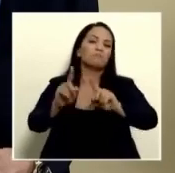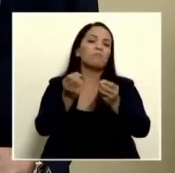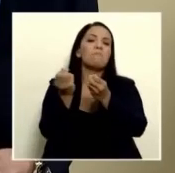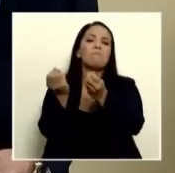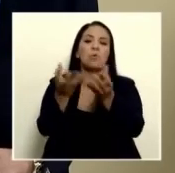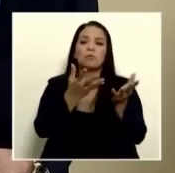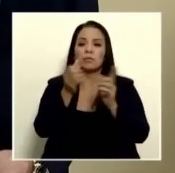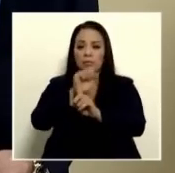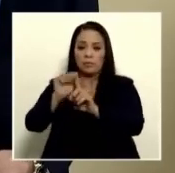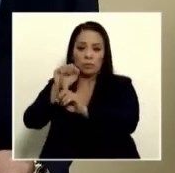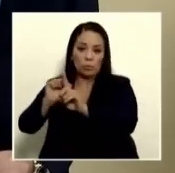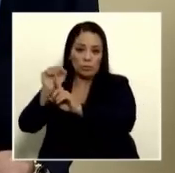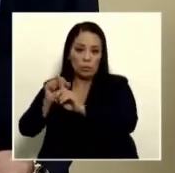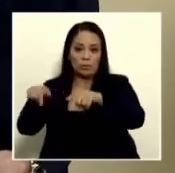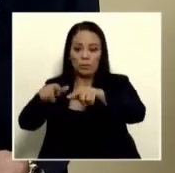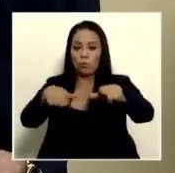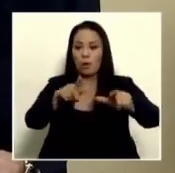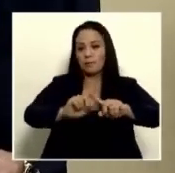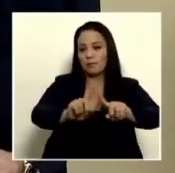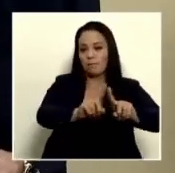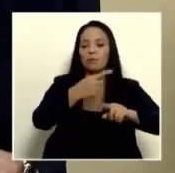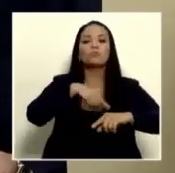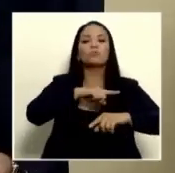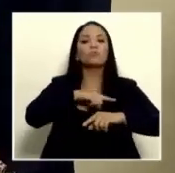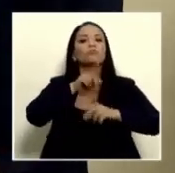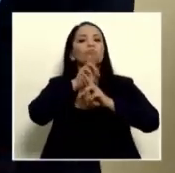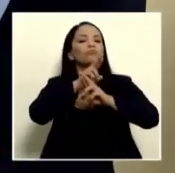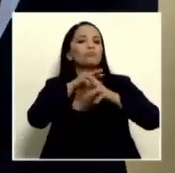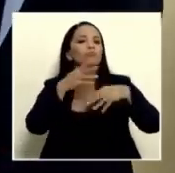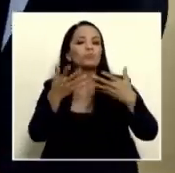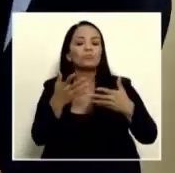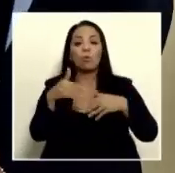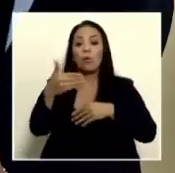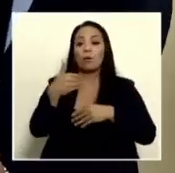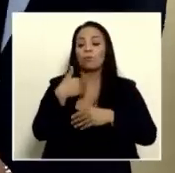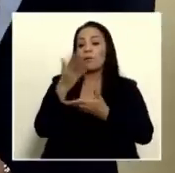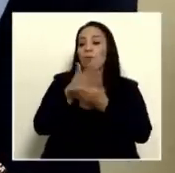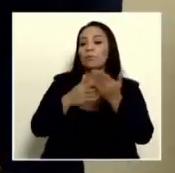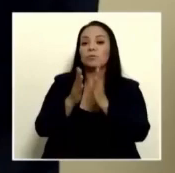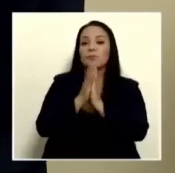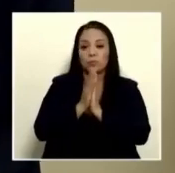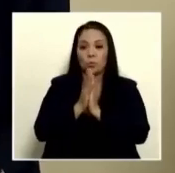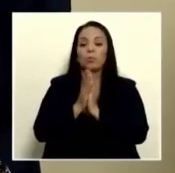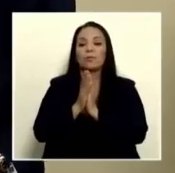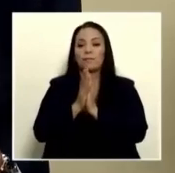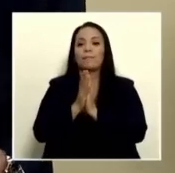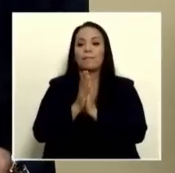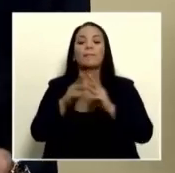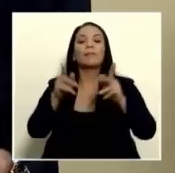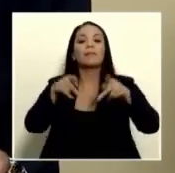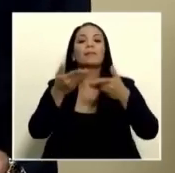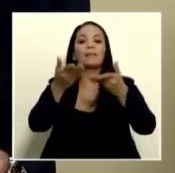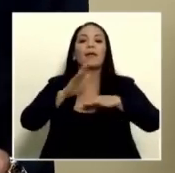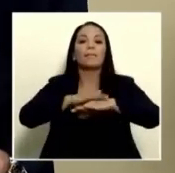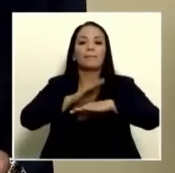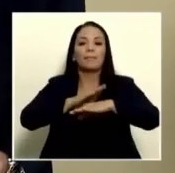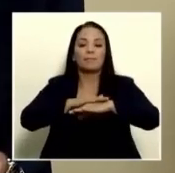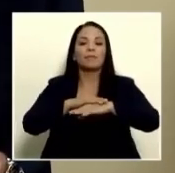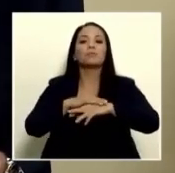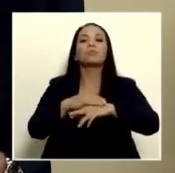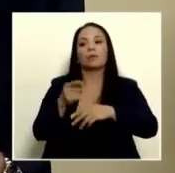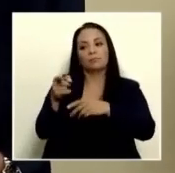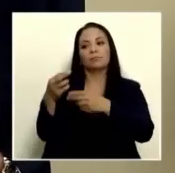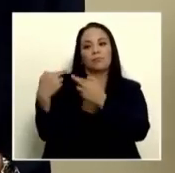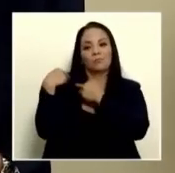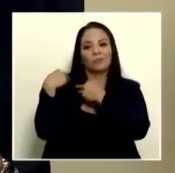en muchos lugares y nosotros respondemos cuando hay una solicitud expresa del que va a el permiso que es el responsable